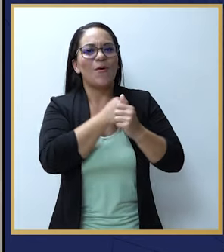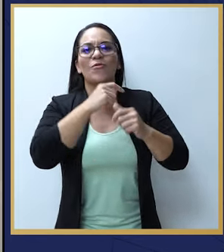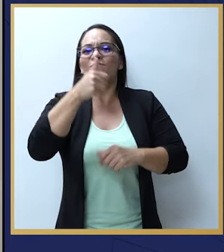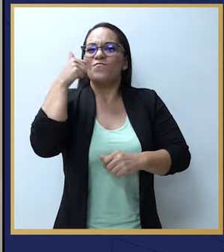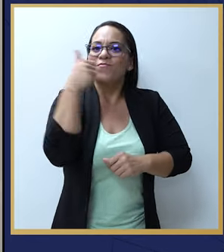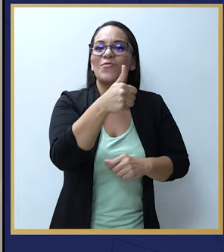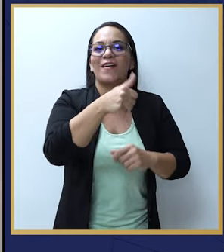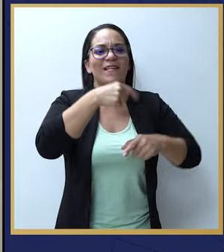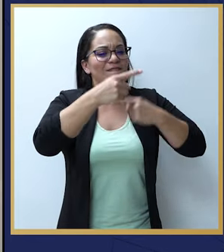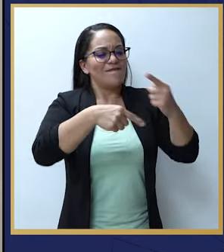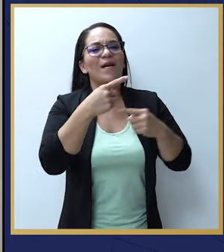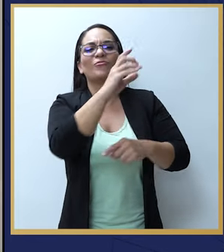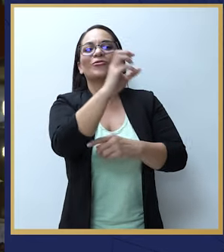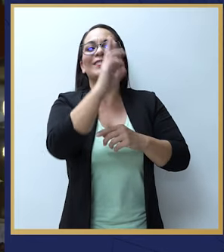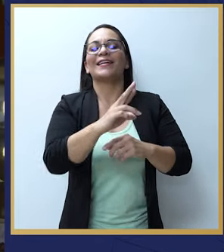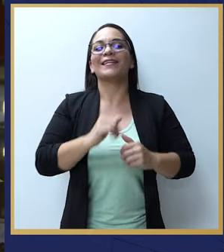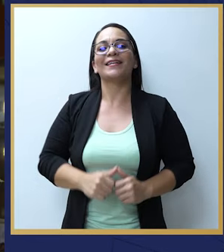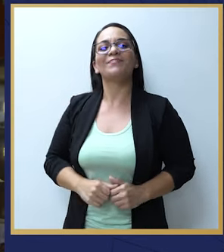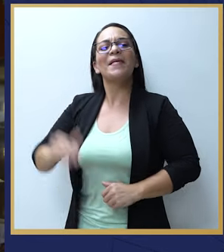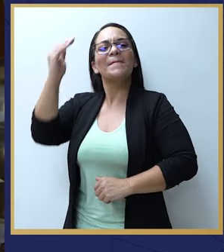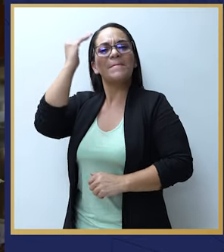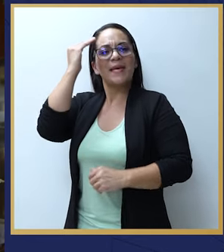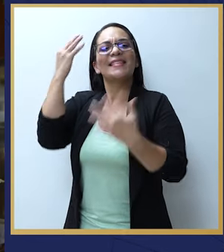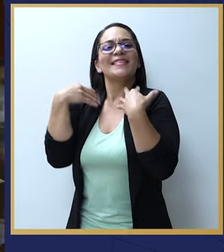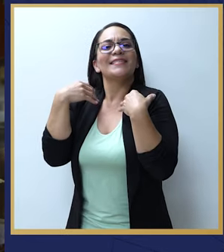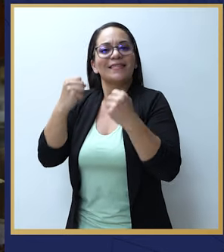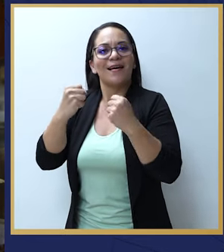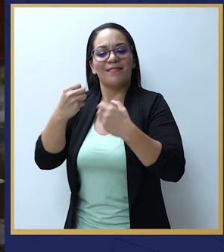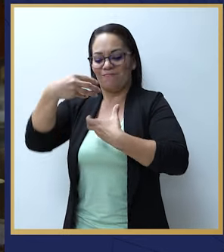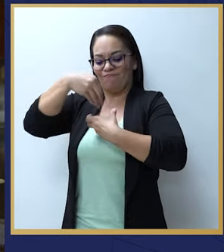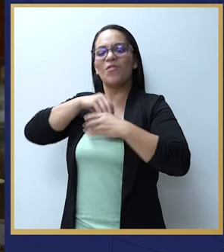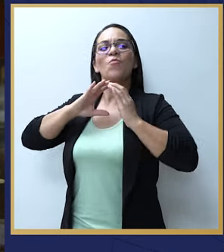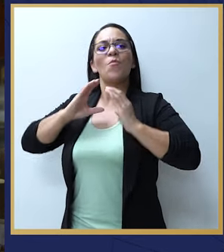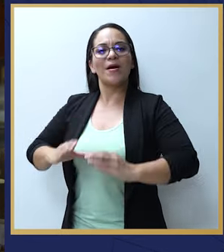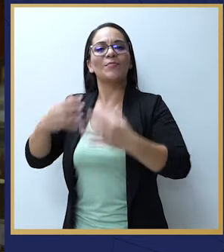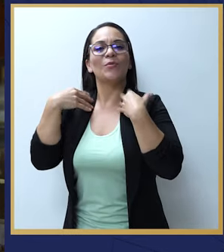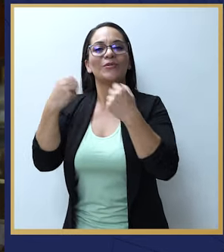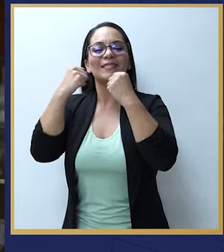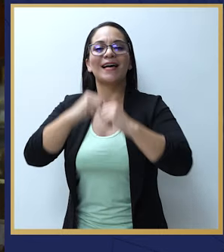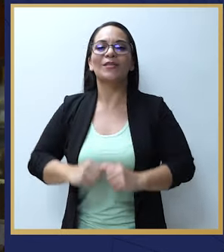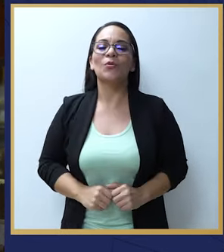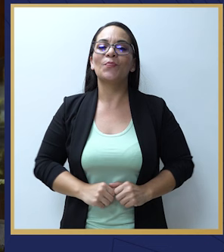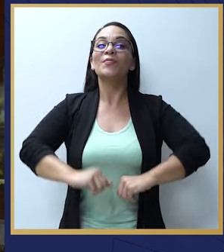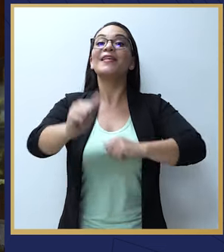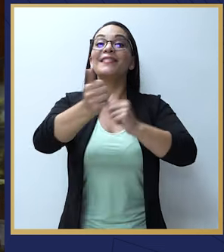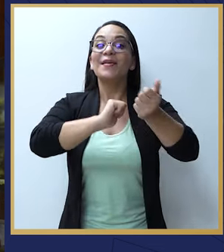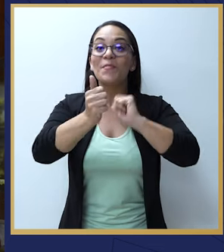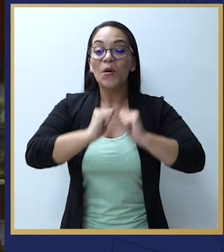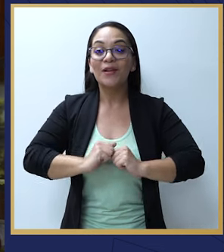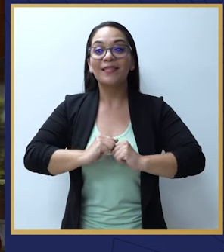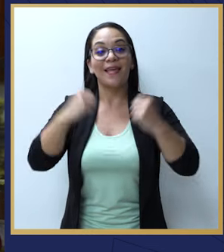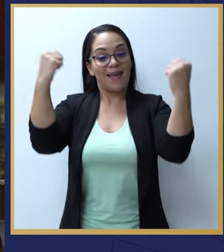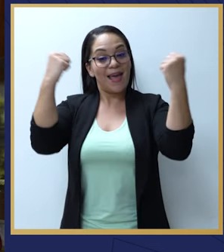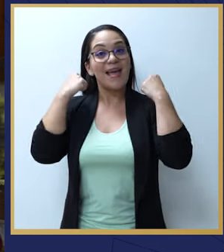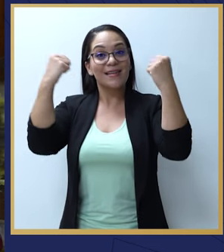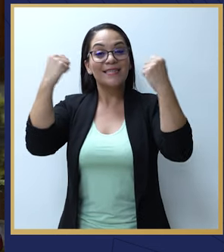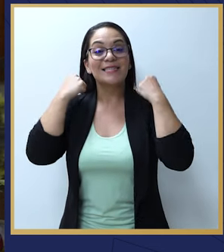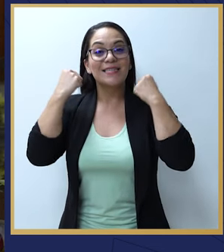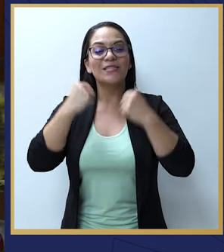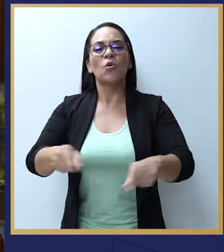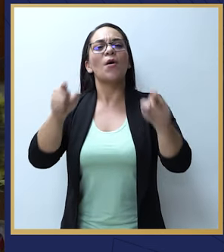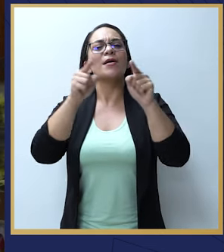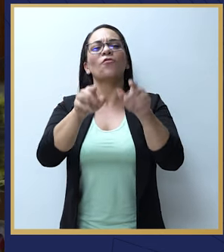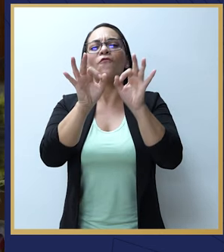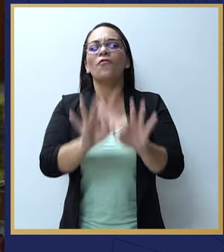vamos con pura vida y vamos con Sarica. Mente sana en cuerpo sano, el deporte y el ejercicio